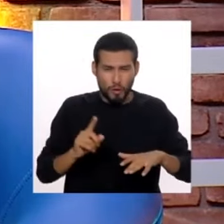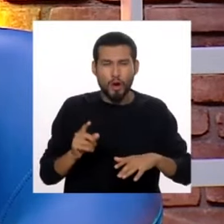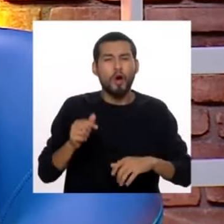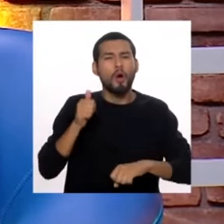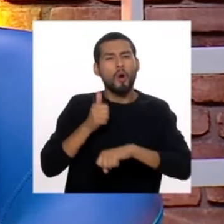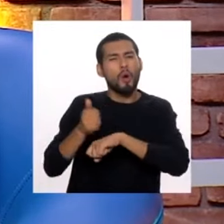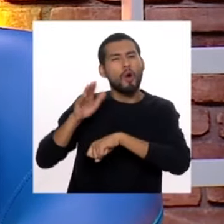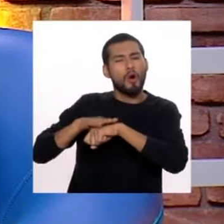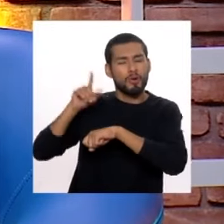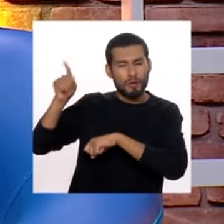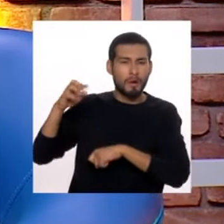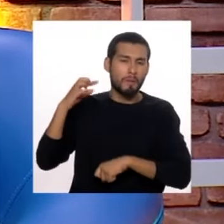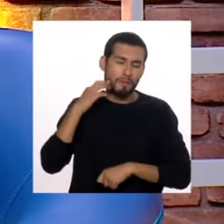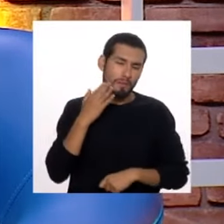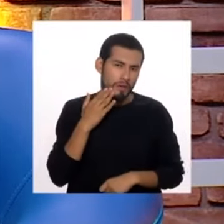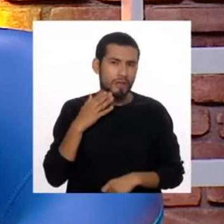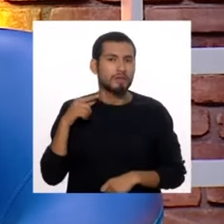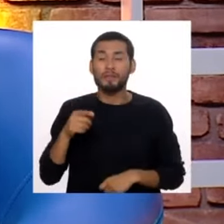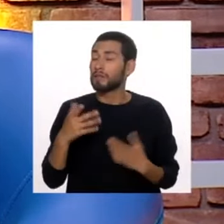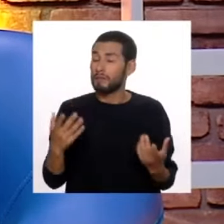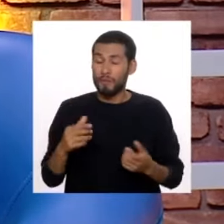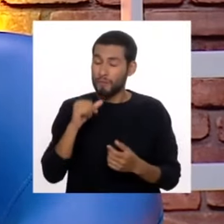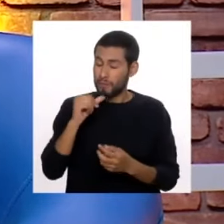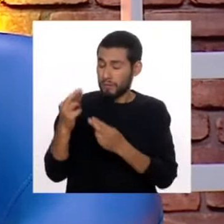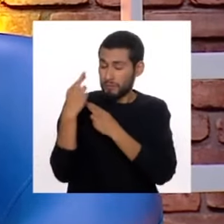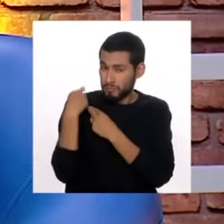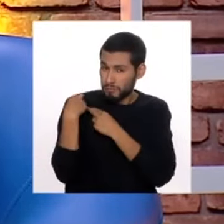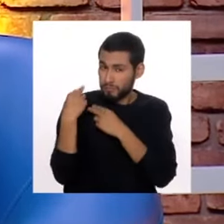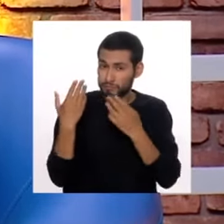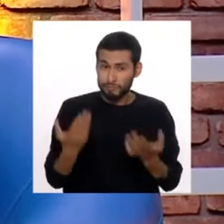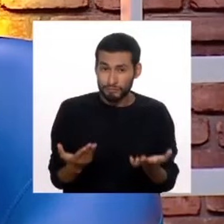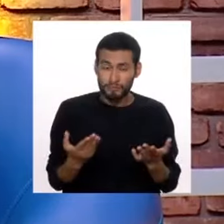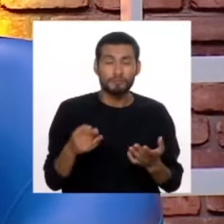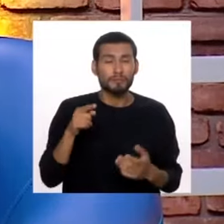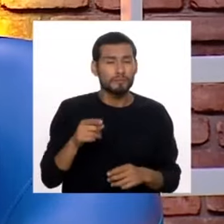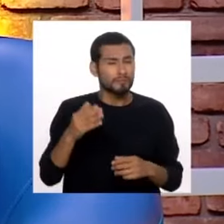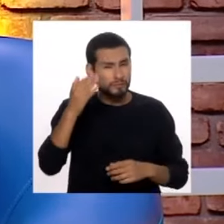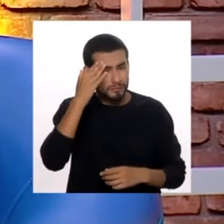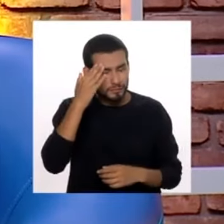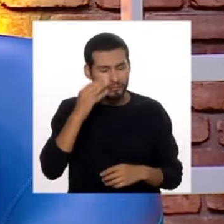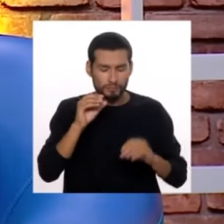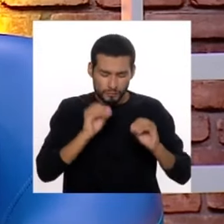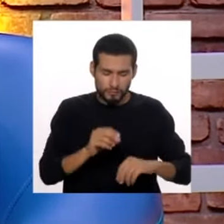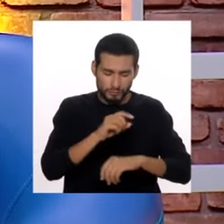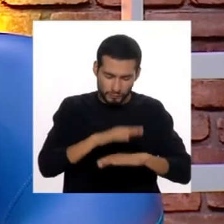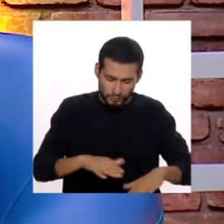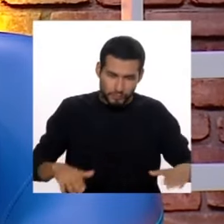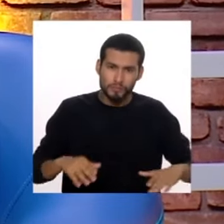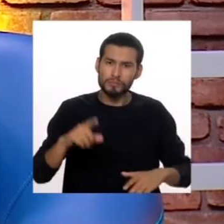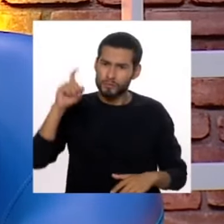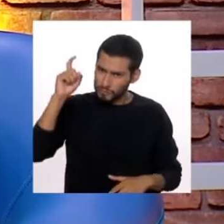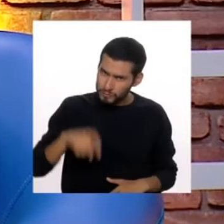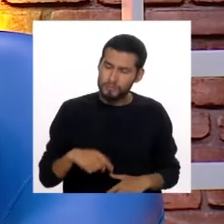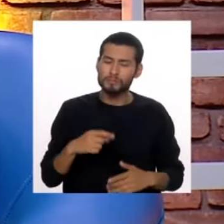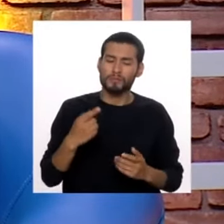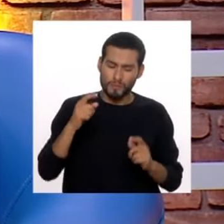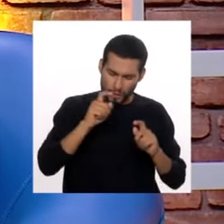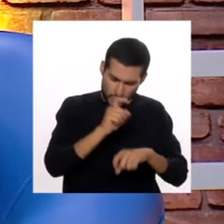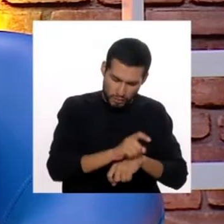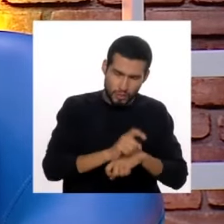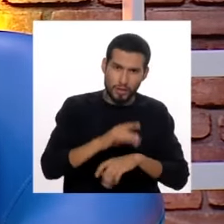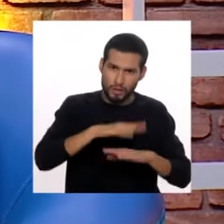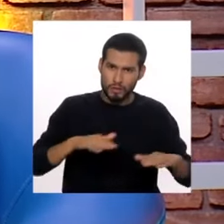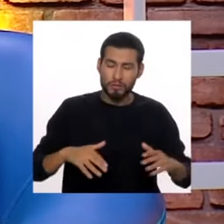tienen en los padres, que no tenemos la responsabilidad de saber criar como debe ser a nuestros